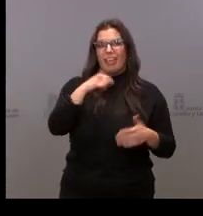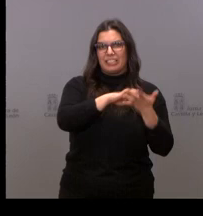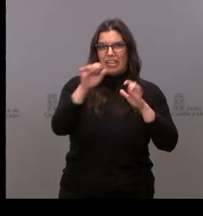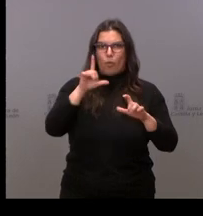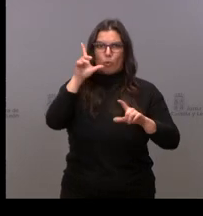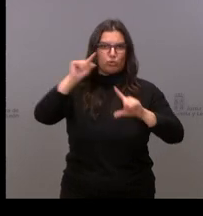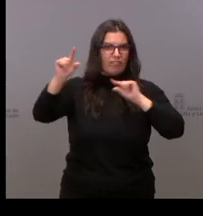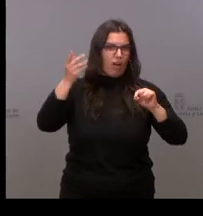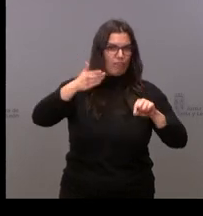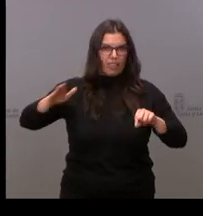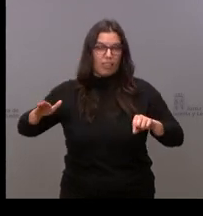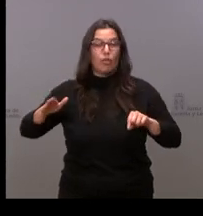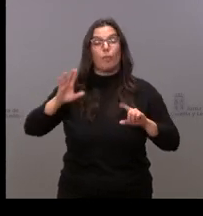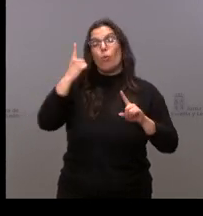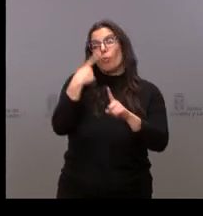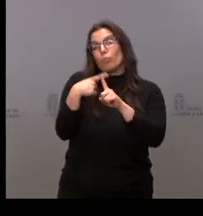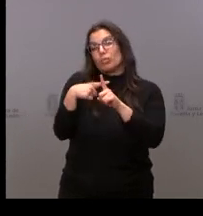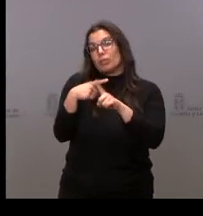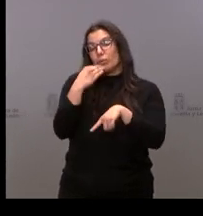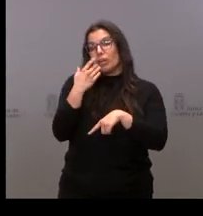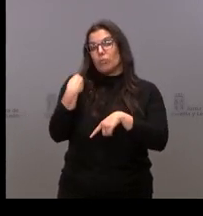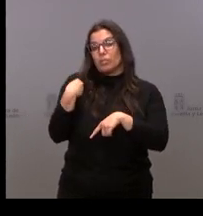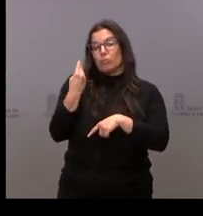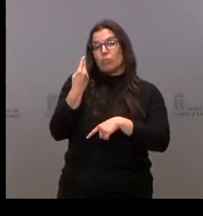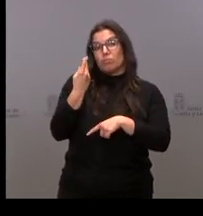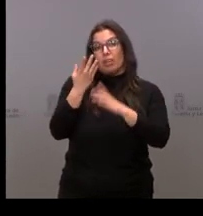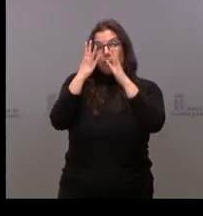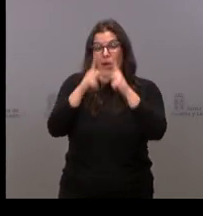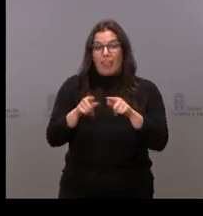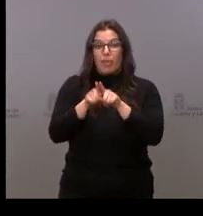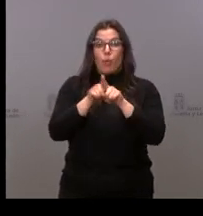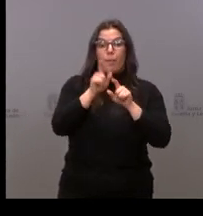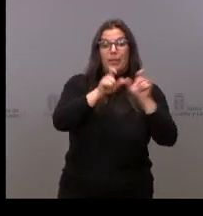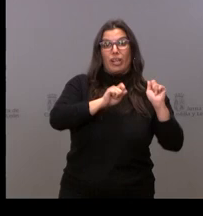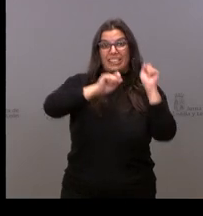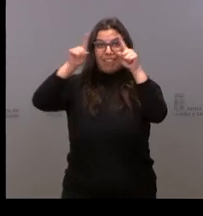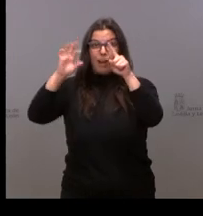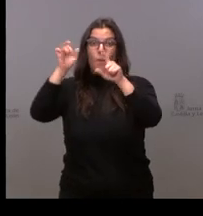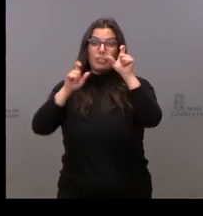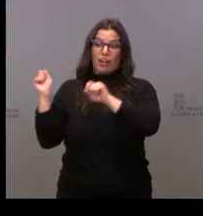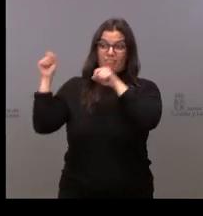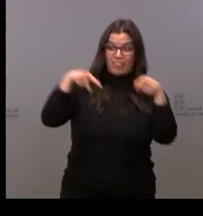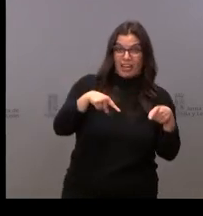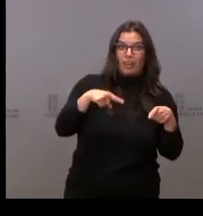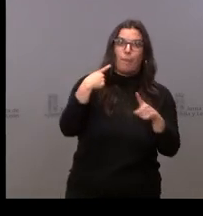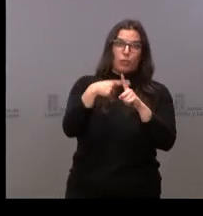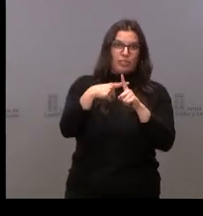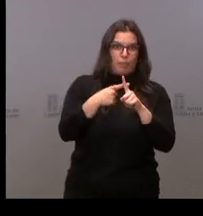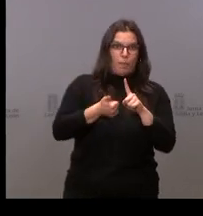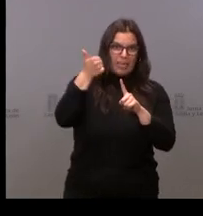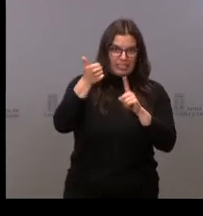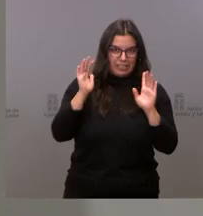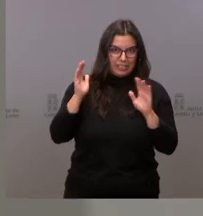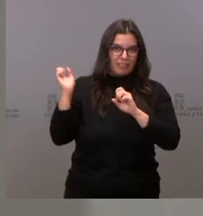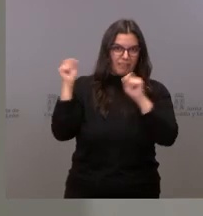hay un pequeño dato positivo, que es el del balance migratorio. No sé qué datos extrae la Junta de este informe.